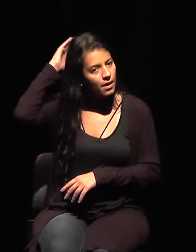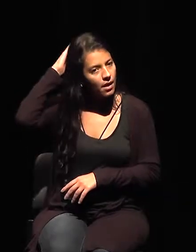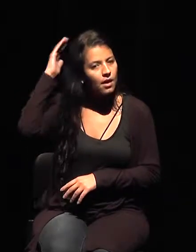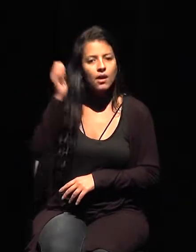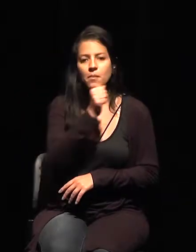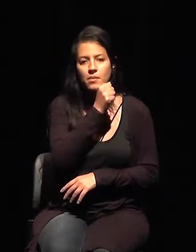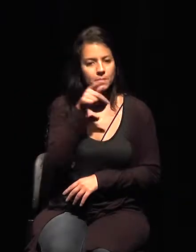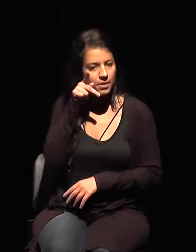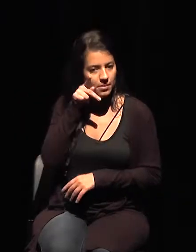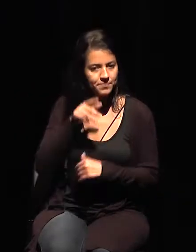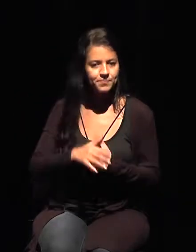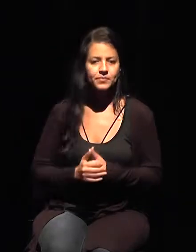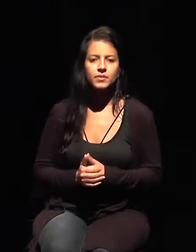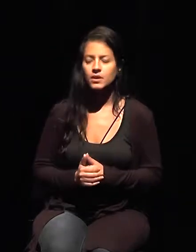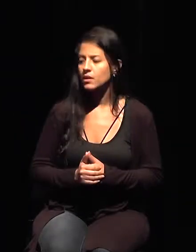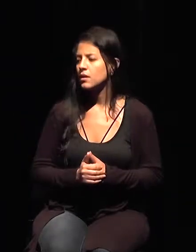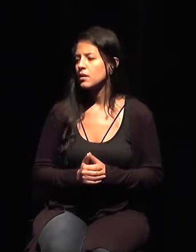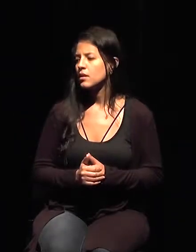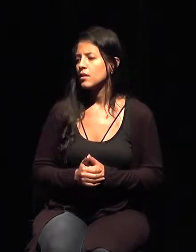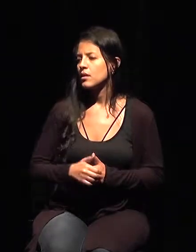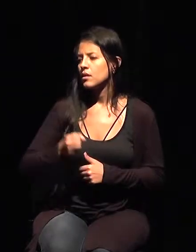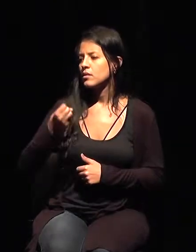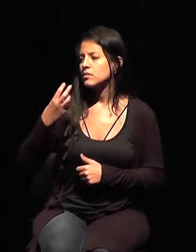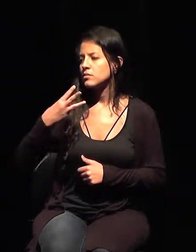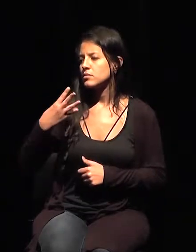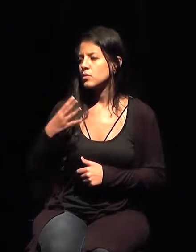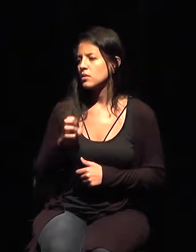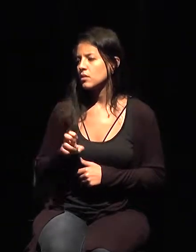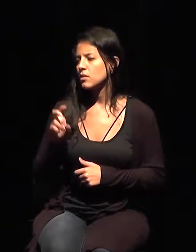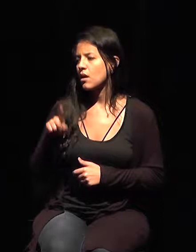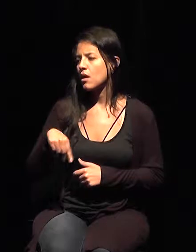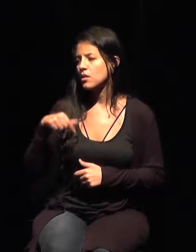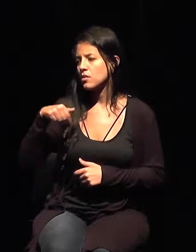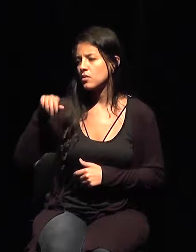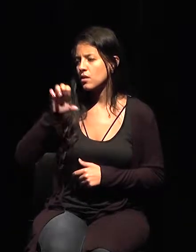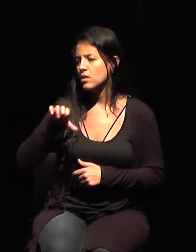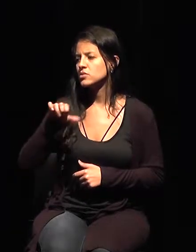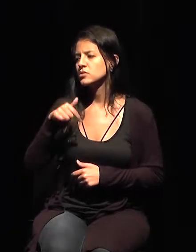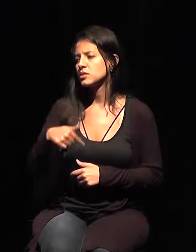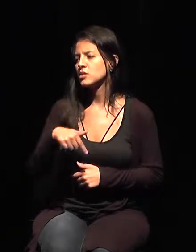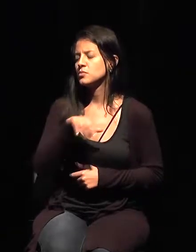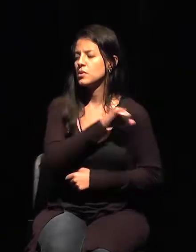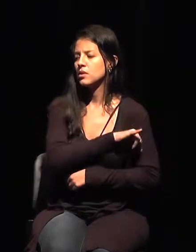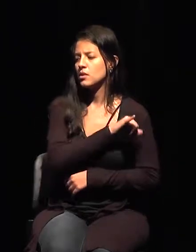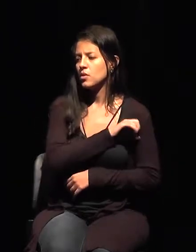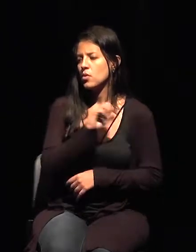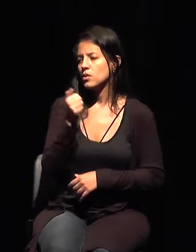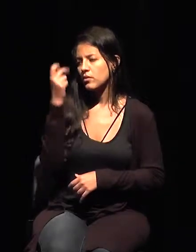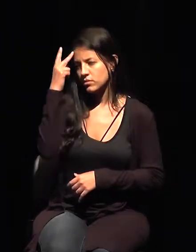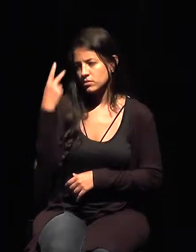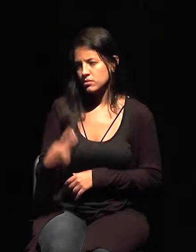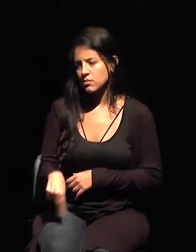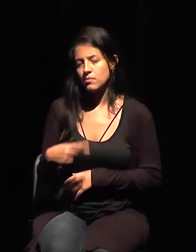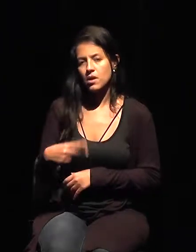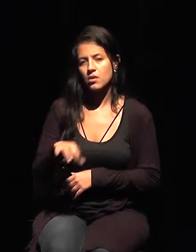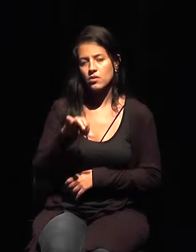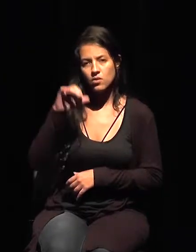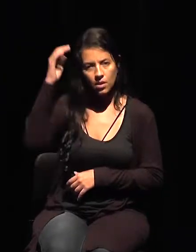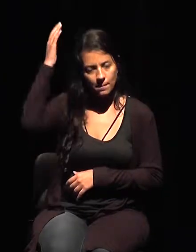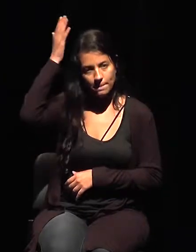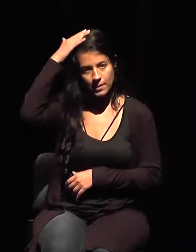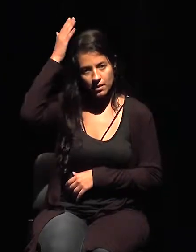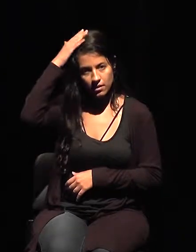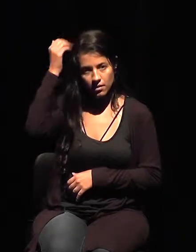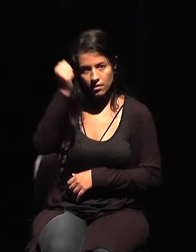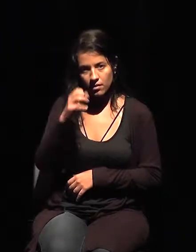nordeste, después el río de Janeiro, Espíritu Santo, quinta, la es, es la de Espíritu Santo y después, río